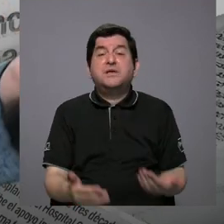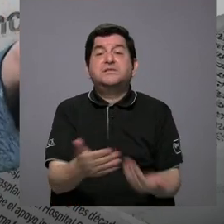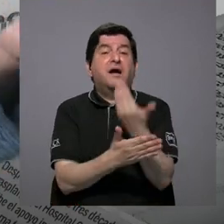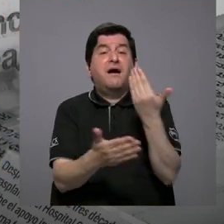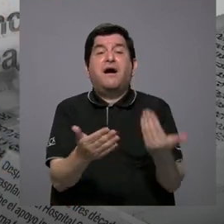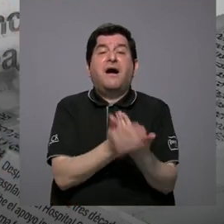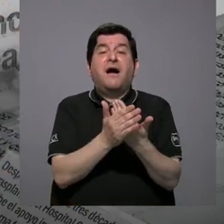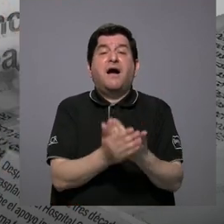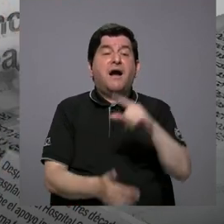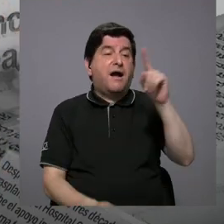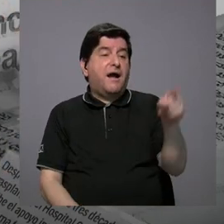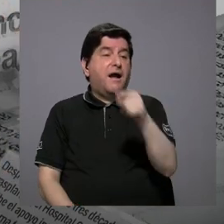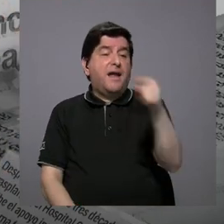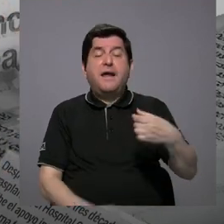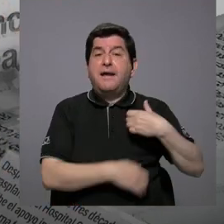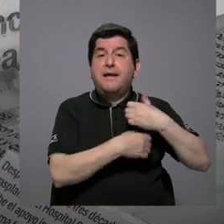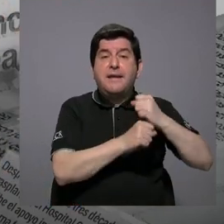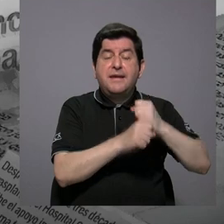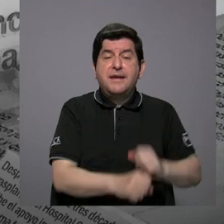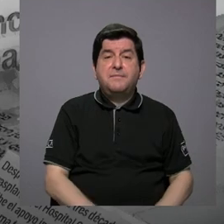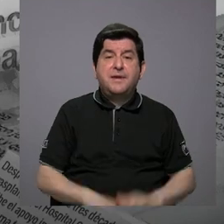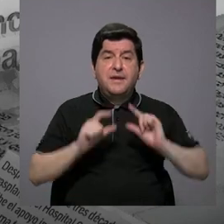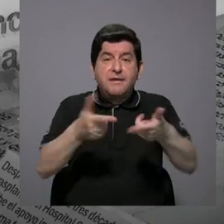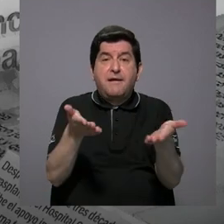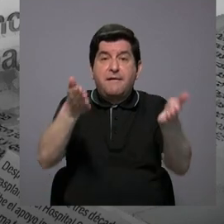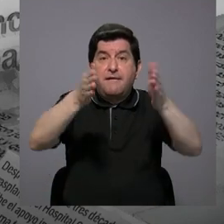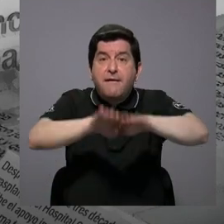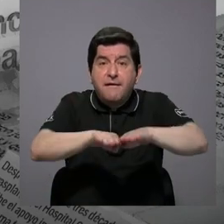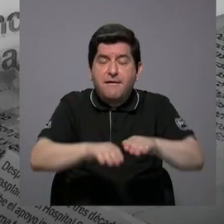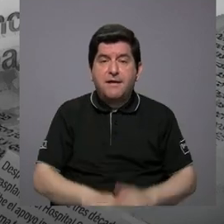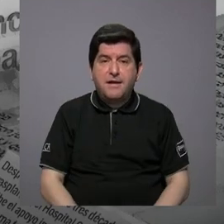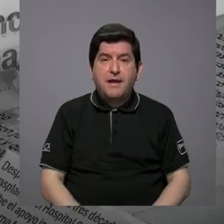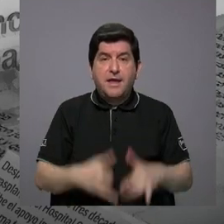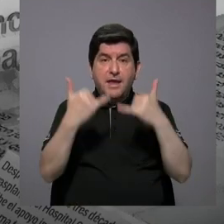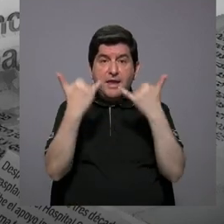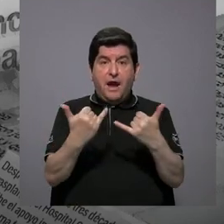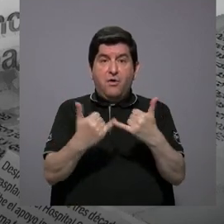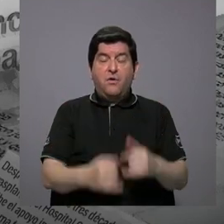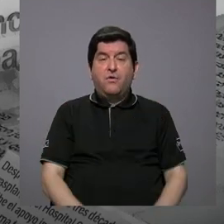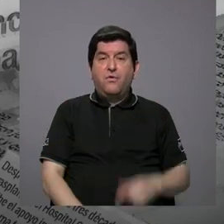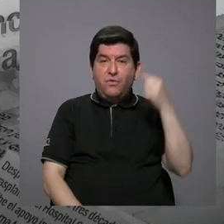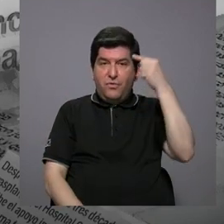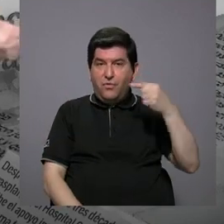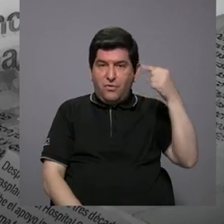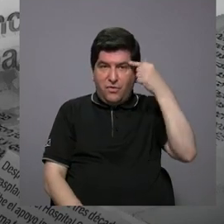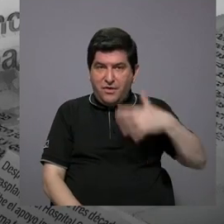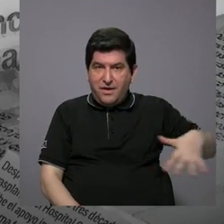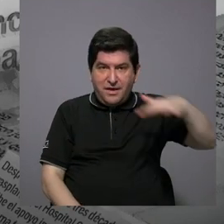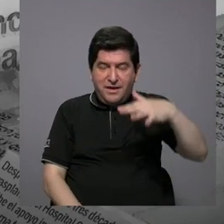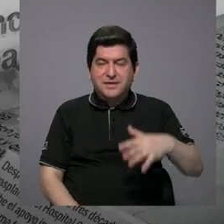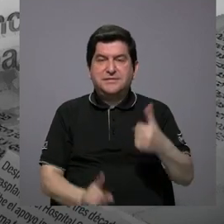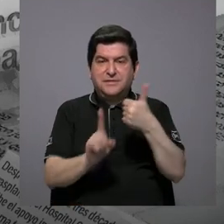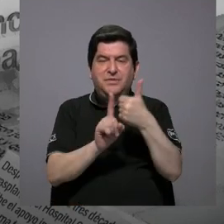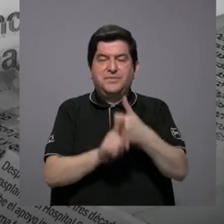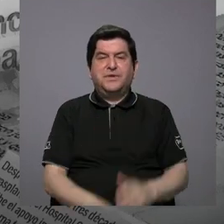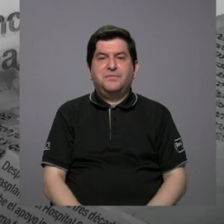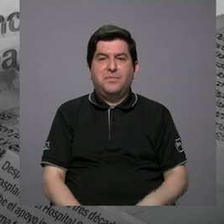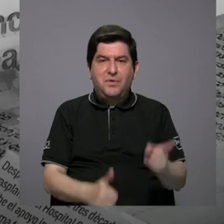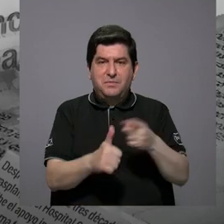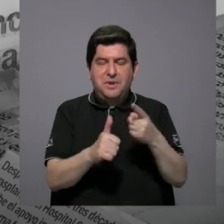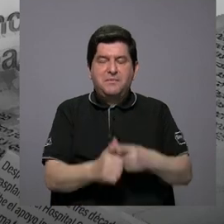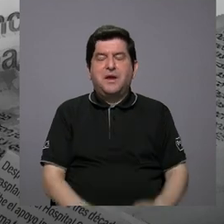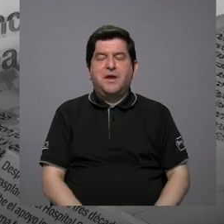quitarle a las municipalidades el relleno sanitario y que sean ellos. Bueno, primero les quitan una